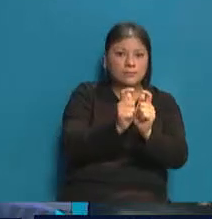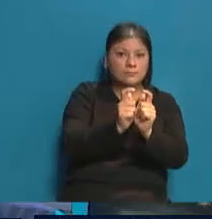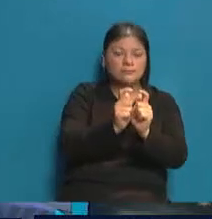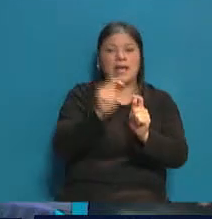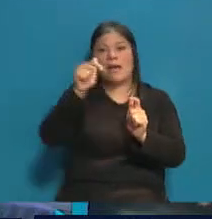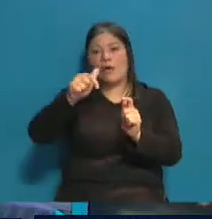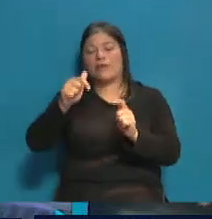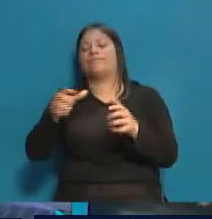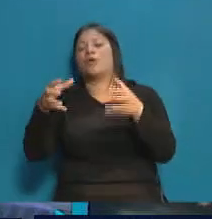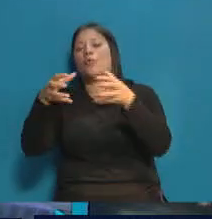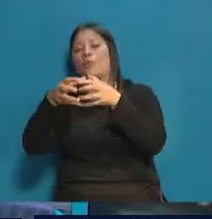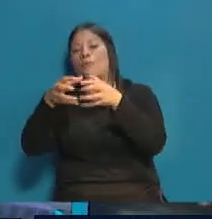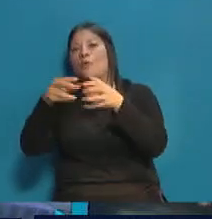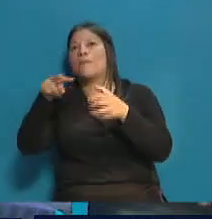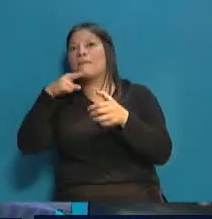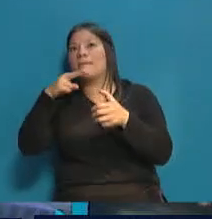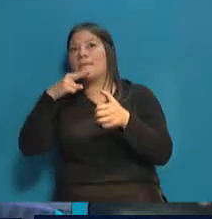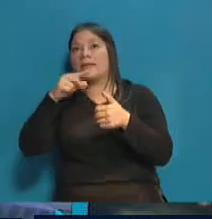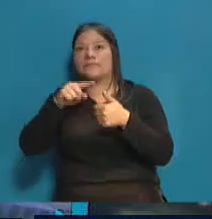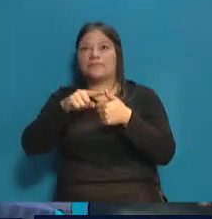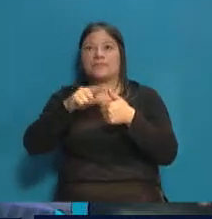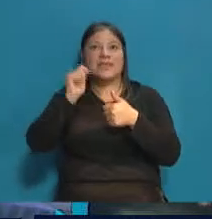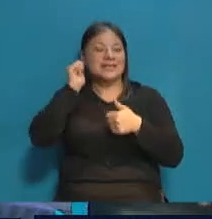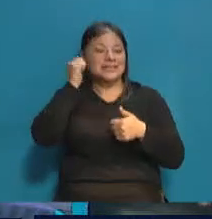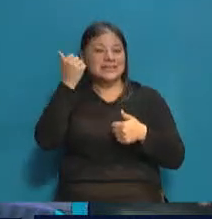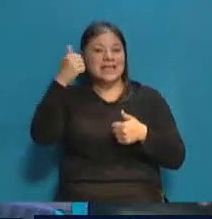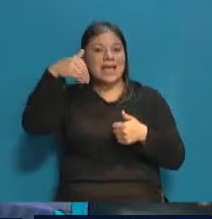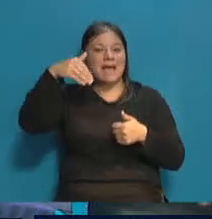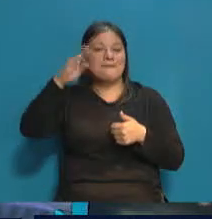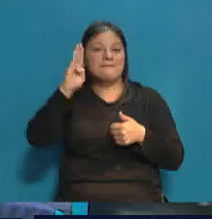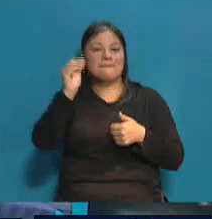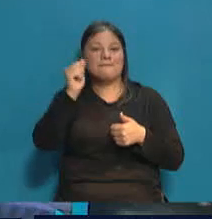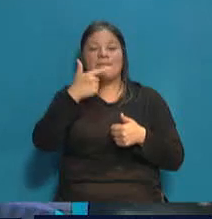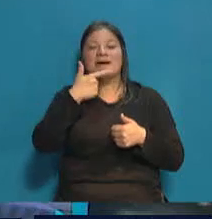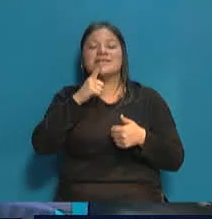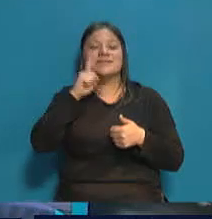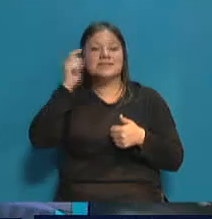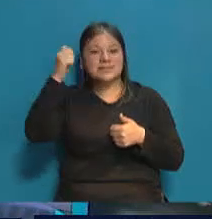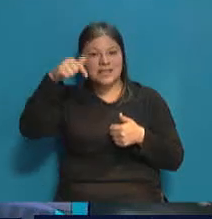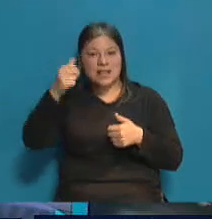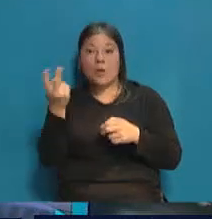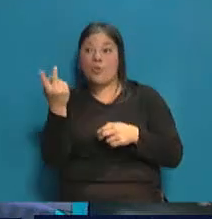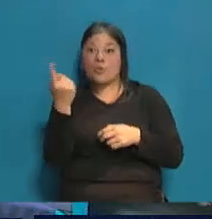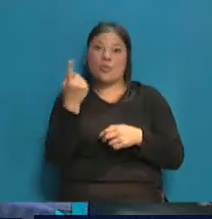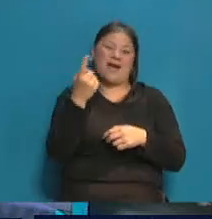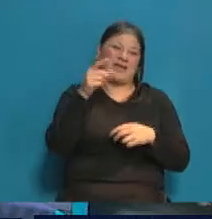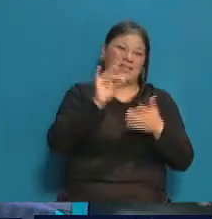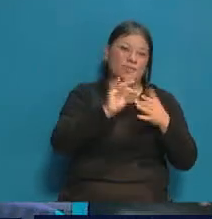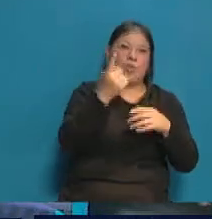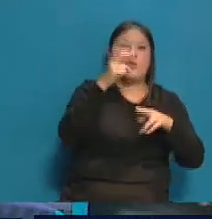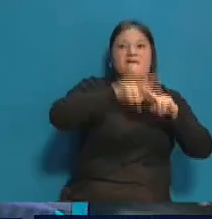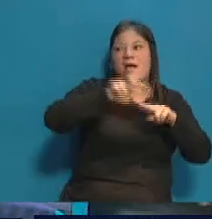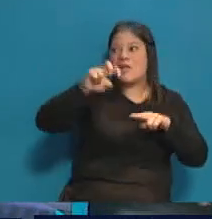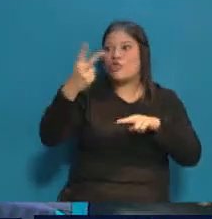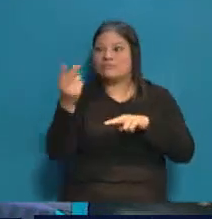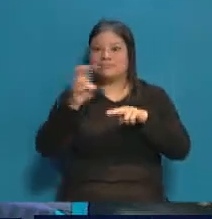al Partido Verde. Mauro Gianbastiani suma una banca al Partido Verde. En los diputados tiene una, ahora tendrá dos, entonces,